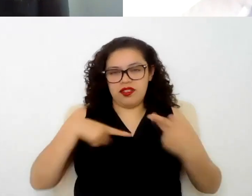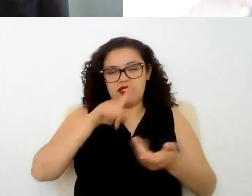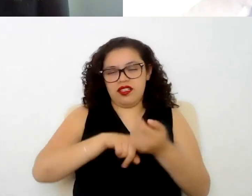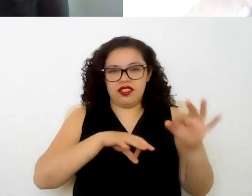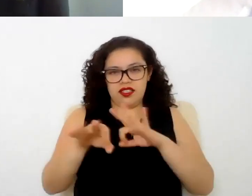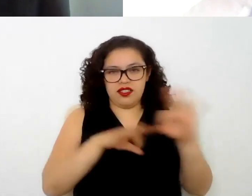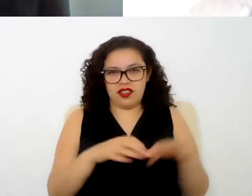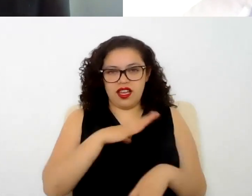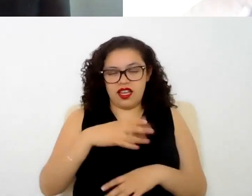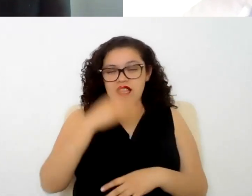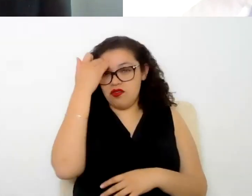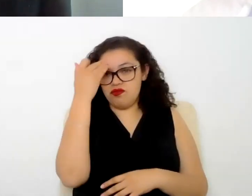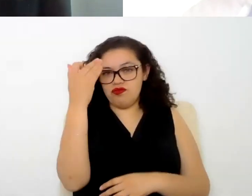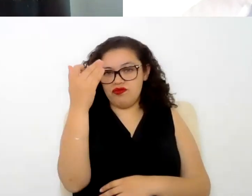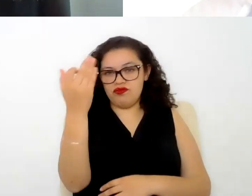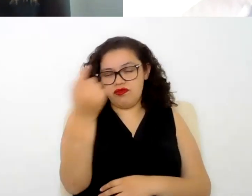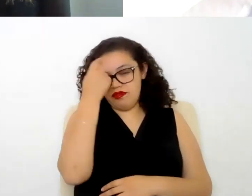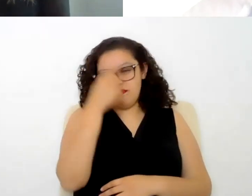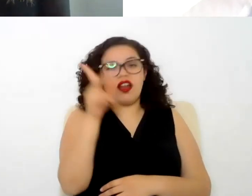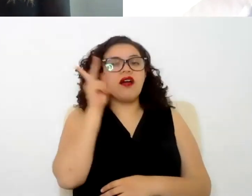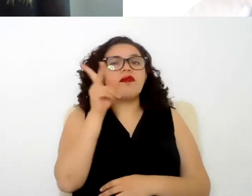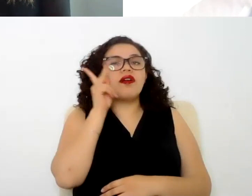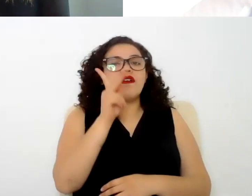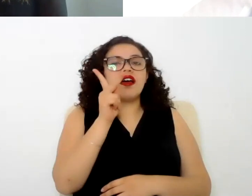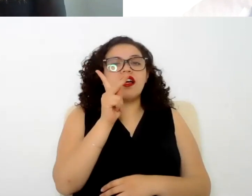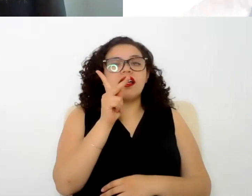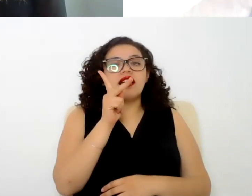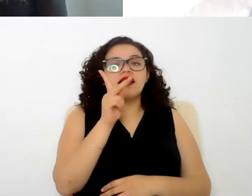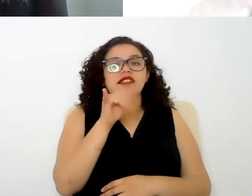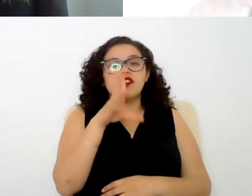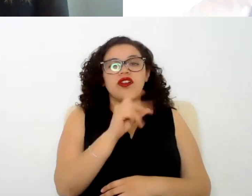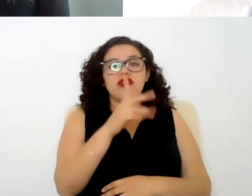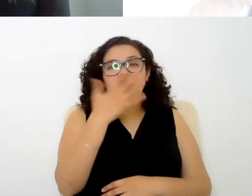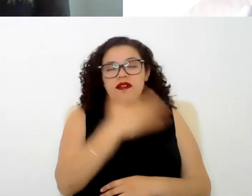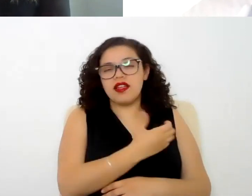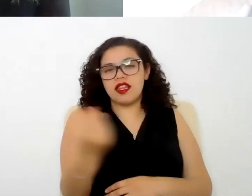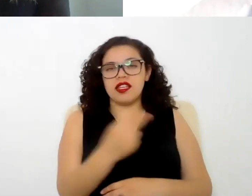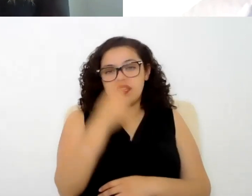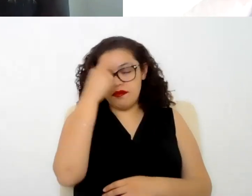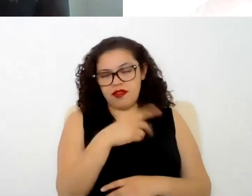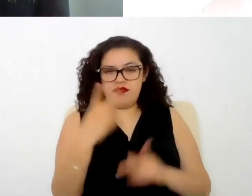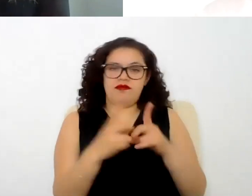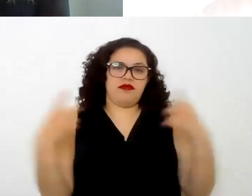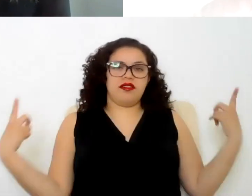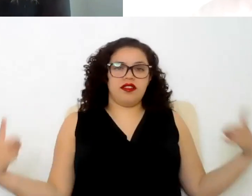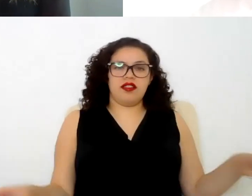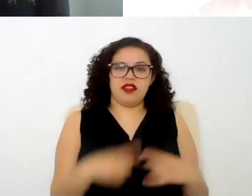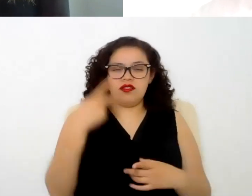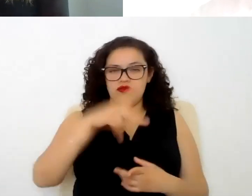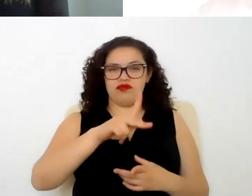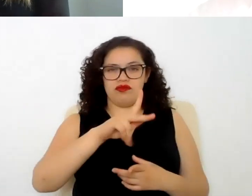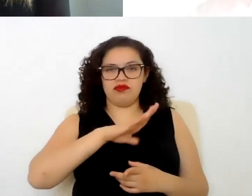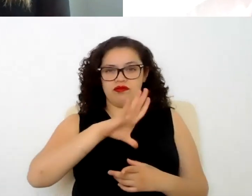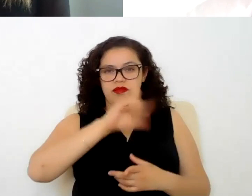esa temporalidad para demostrar si cumple con las aptitudes necesarias para desarrollar las funciones por las cuales él está